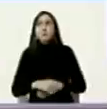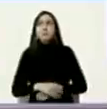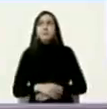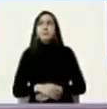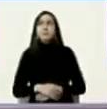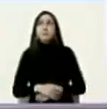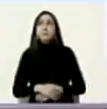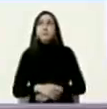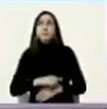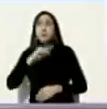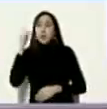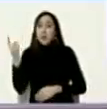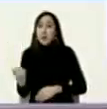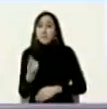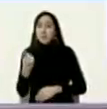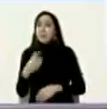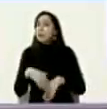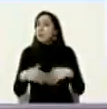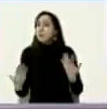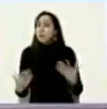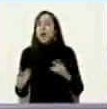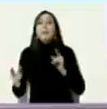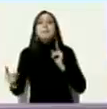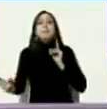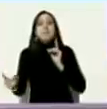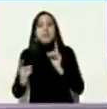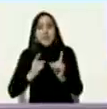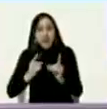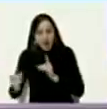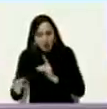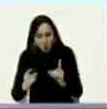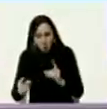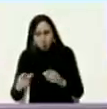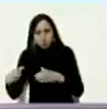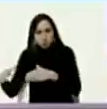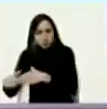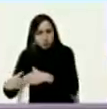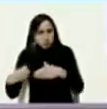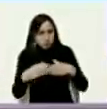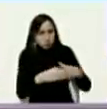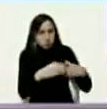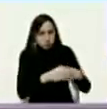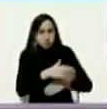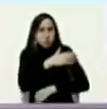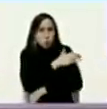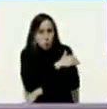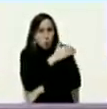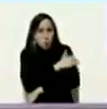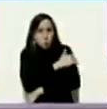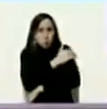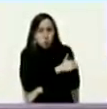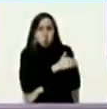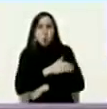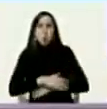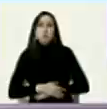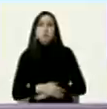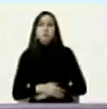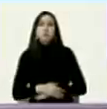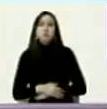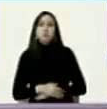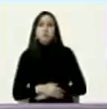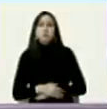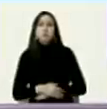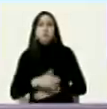el primer paso dialogar con los factores de oposición que están en la